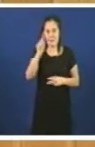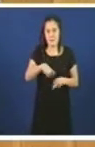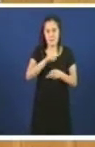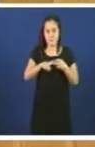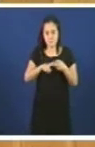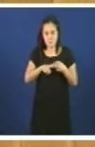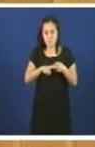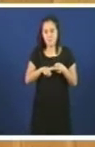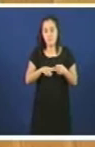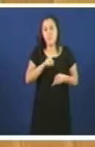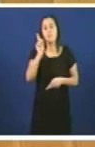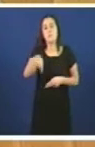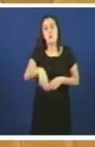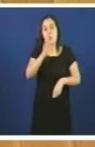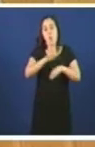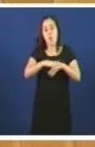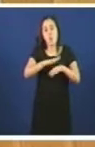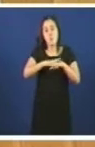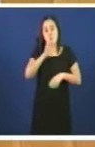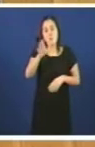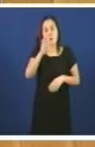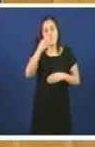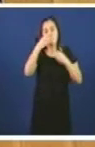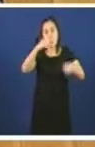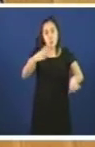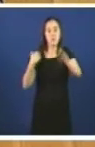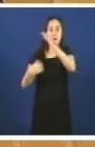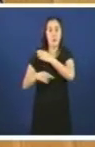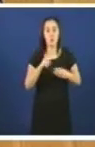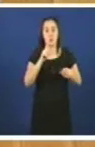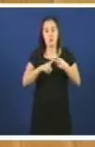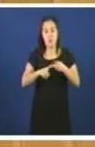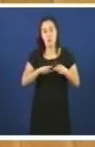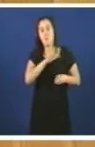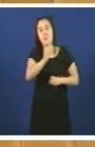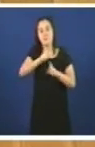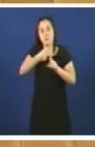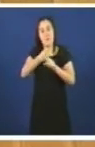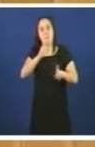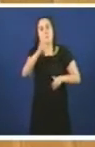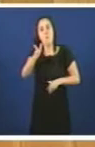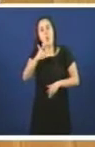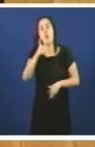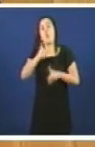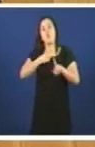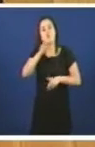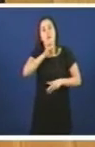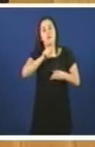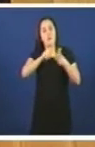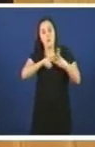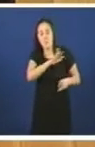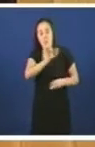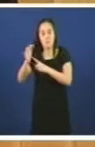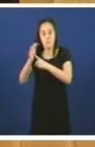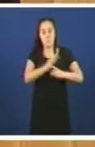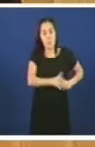den razóns históricas que non son allías a procesos de represión polo uso da lingua, de anulación e desprezo ao povo galego